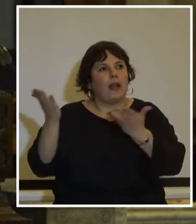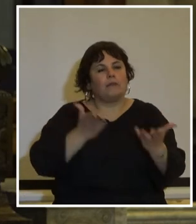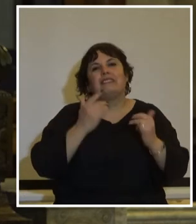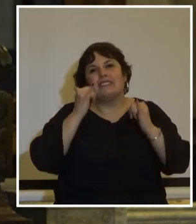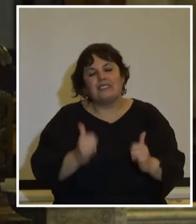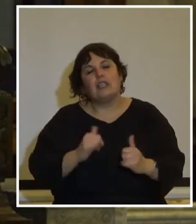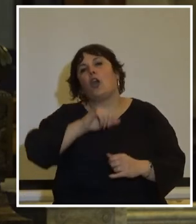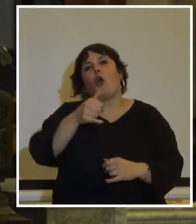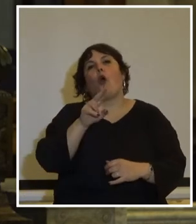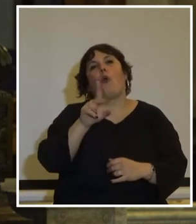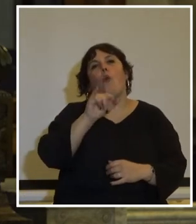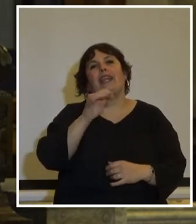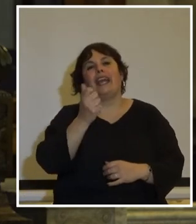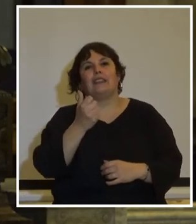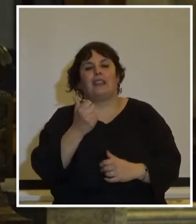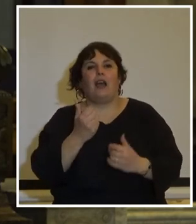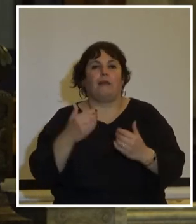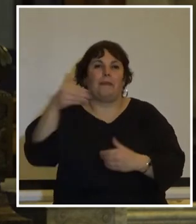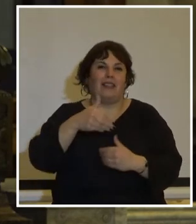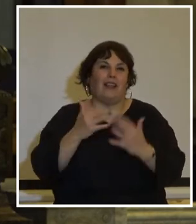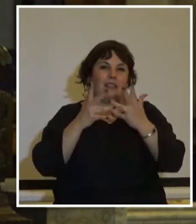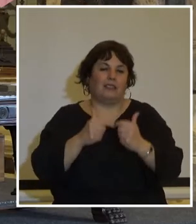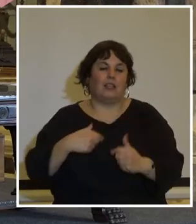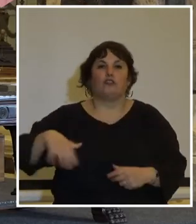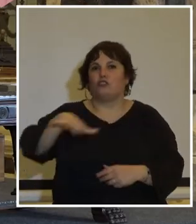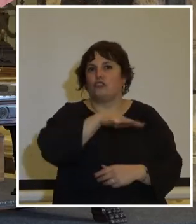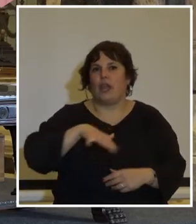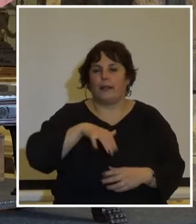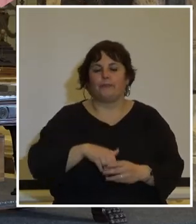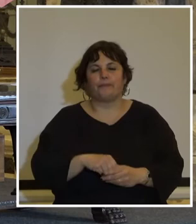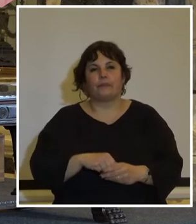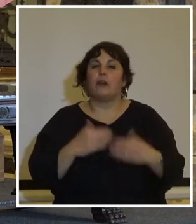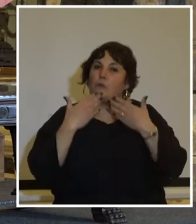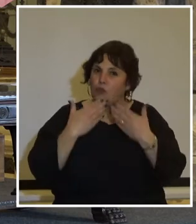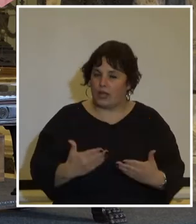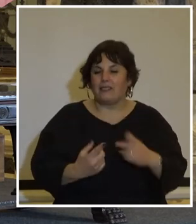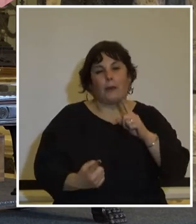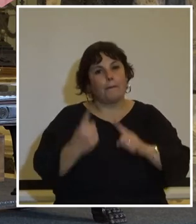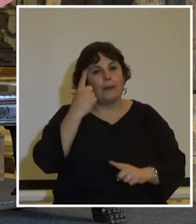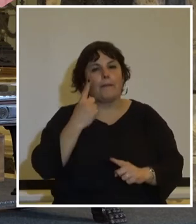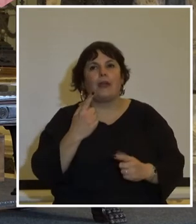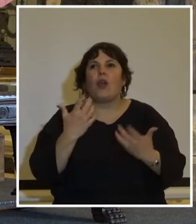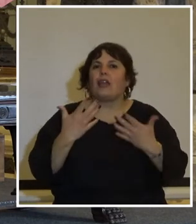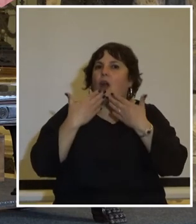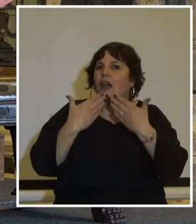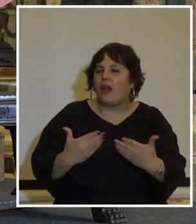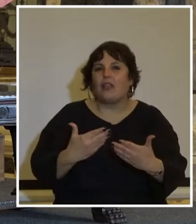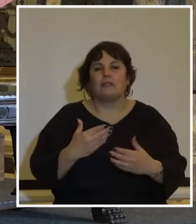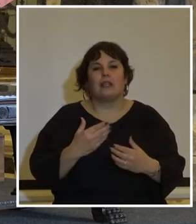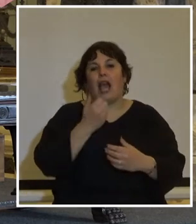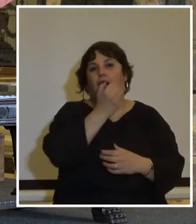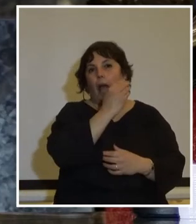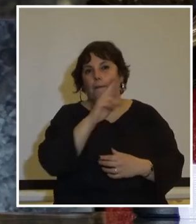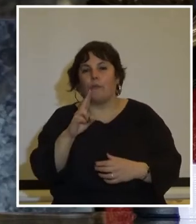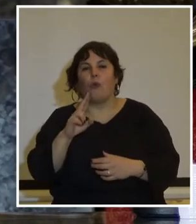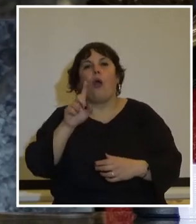Julieta Sierra estudiante y militante social muchas gracias primero que nada agradecer tanto a APU como